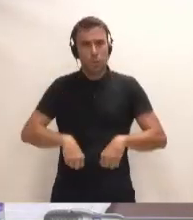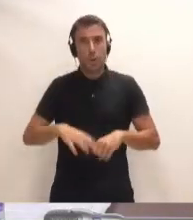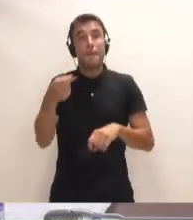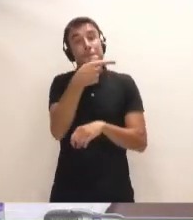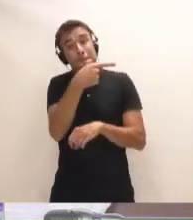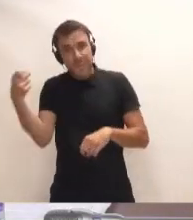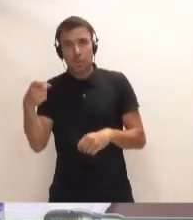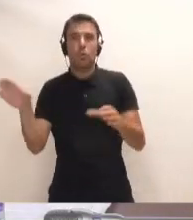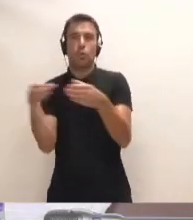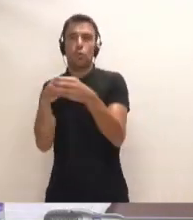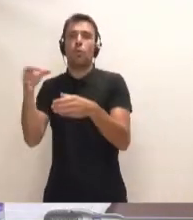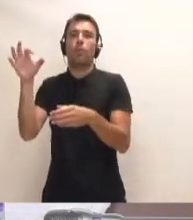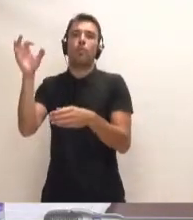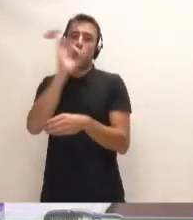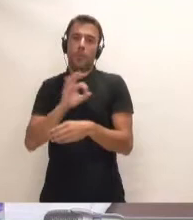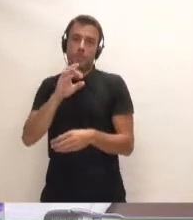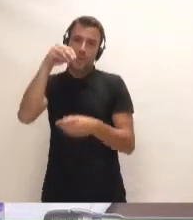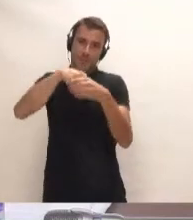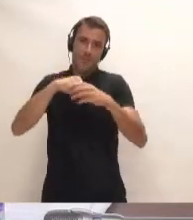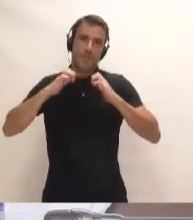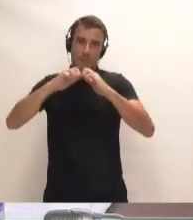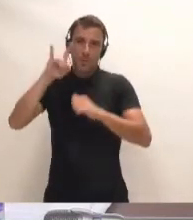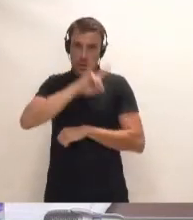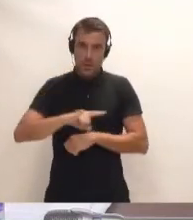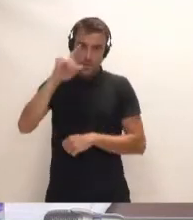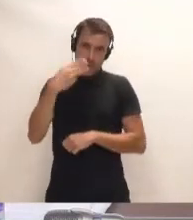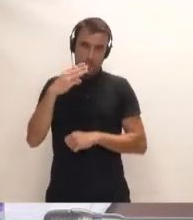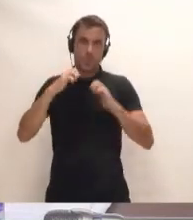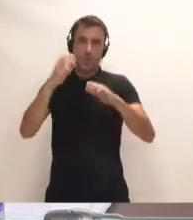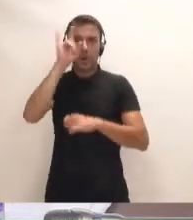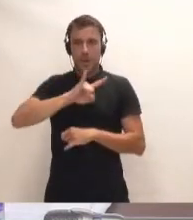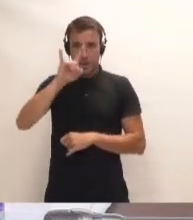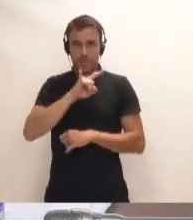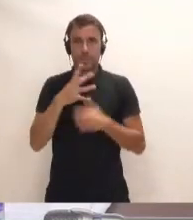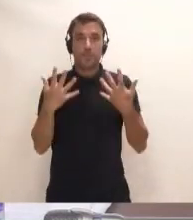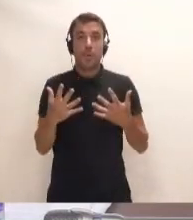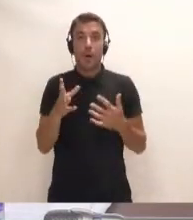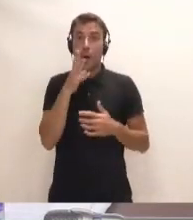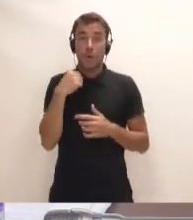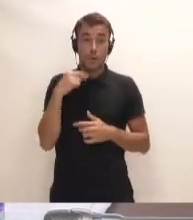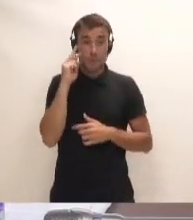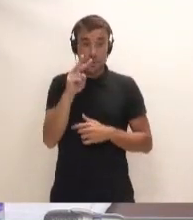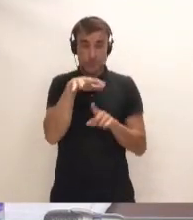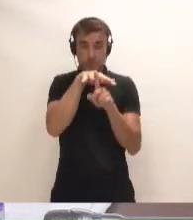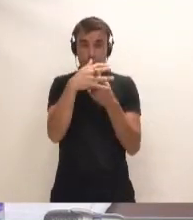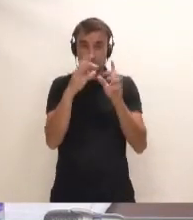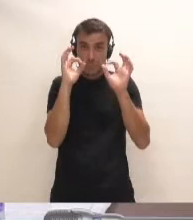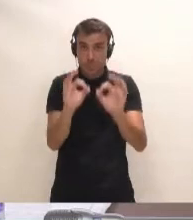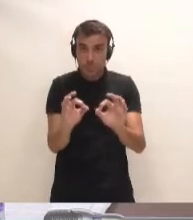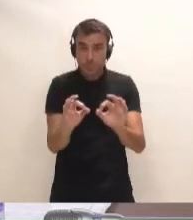del partido Podemos en el Parlamento de Canarias. Pero, bueno, pues vista esta composición de campo donde